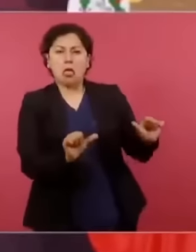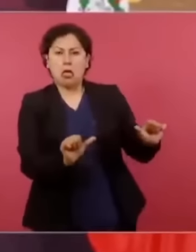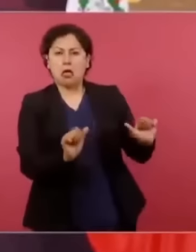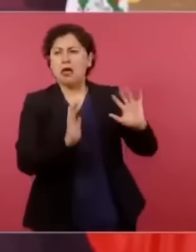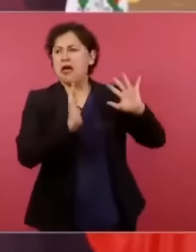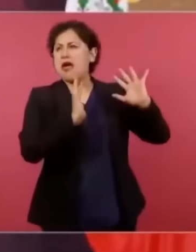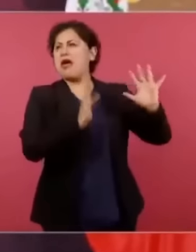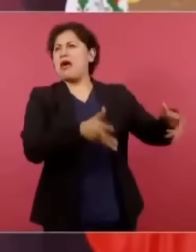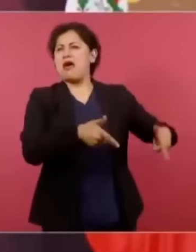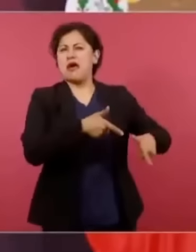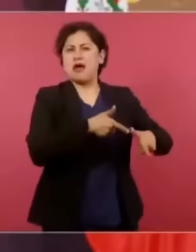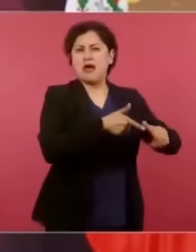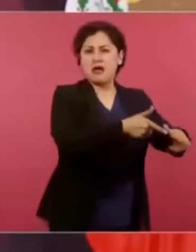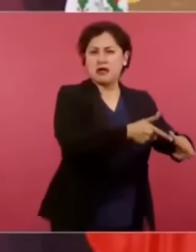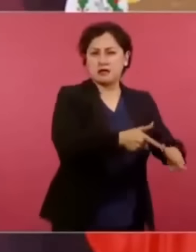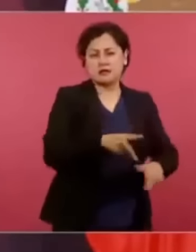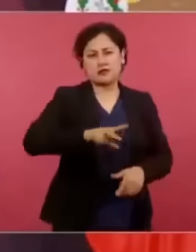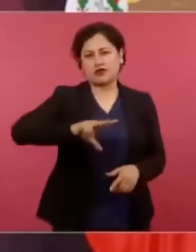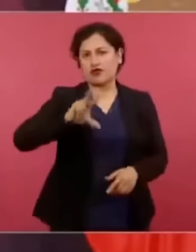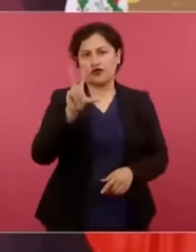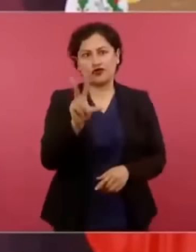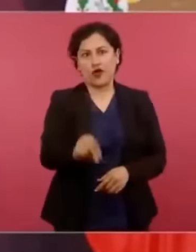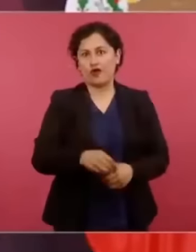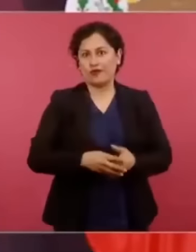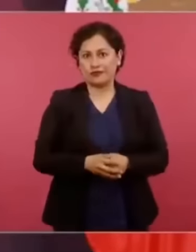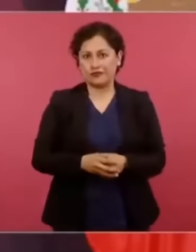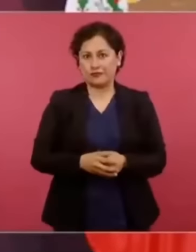No, no, no, no, no, hagamos algo. Claro,